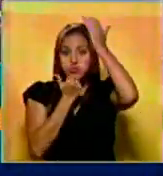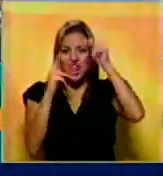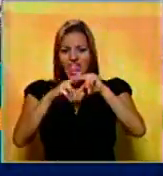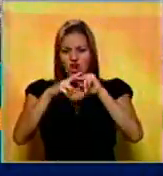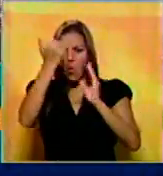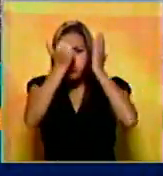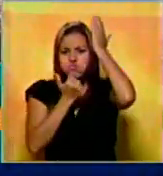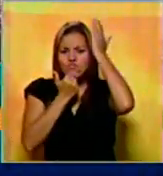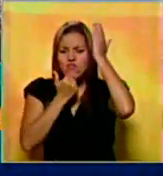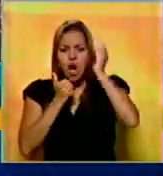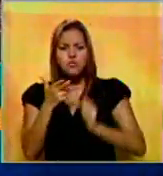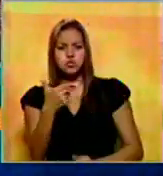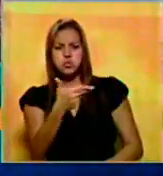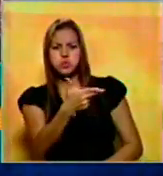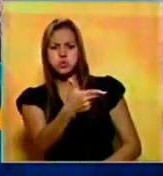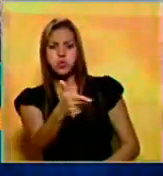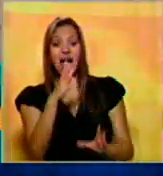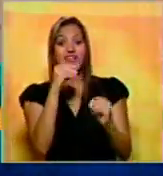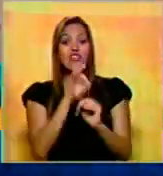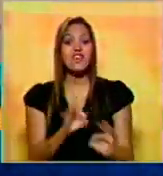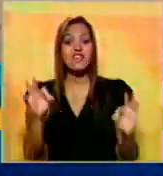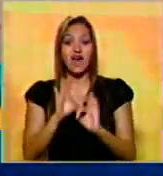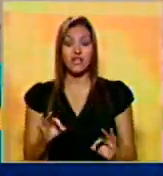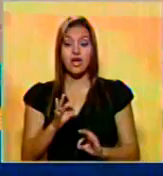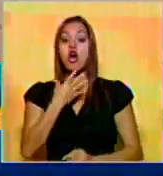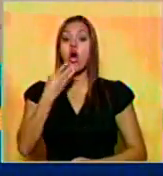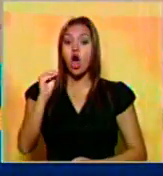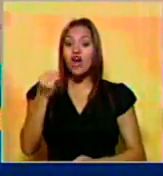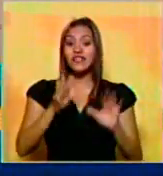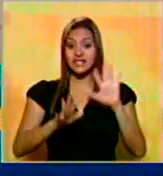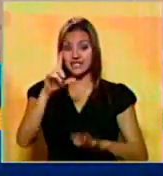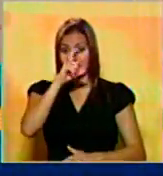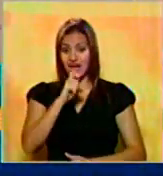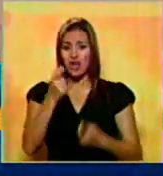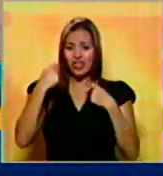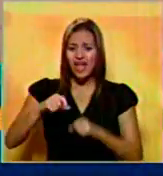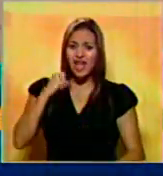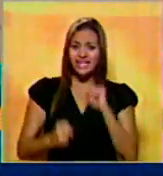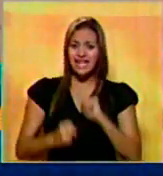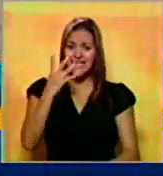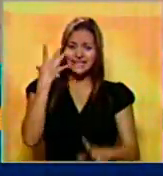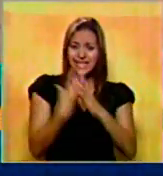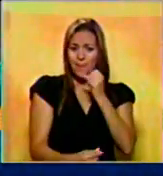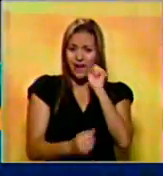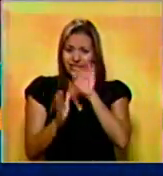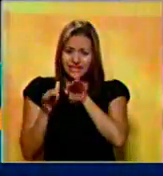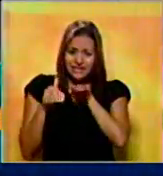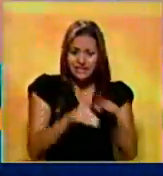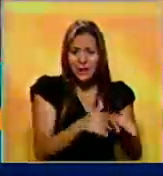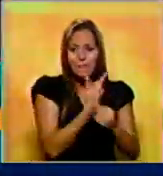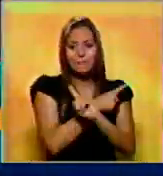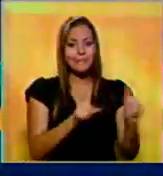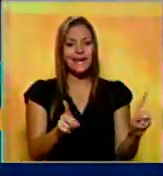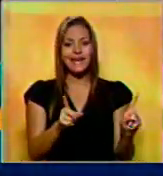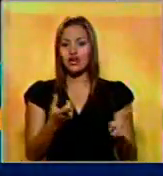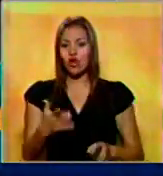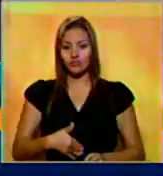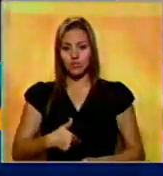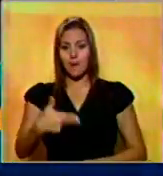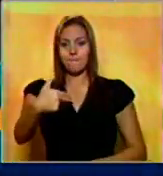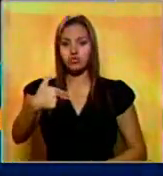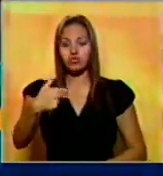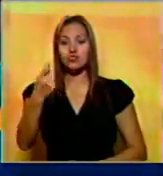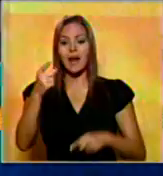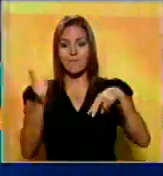y abrieron fuego sin mediar palabra. El adolescente de 15 años trató de escapar de los proyectiles, pero fue alcanzado en el abdomen